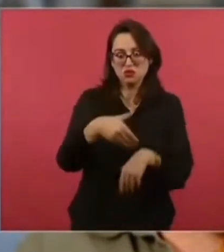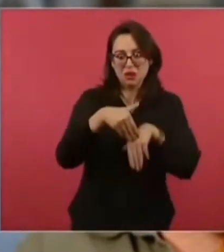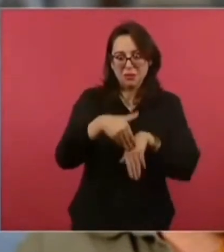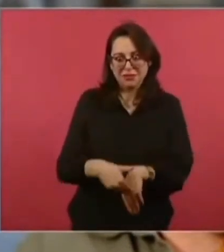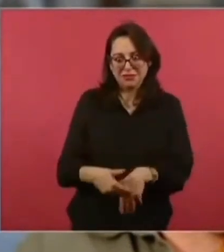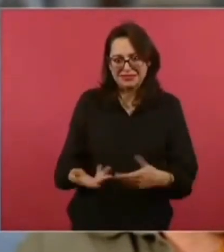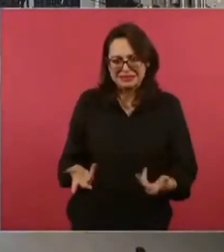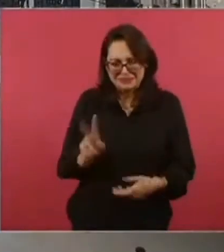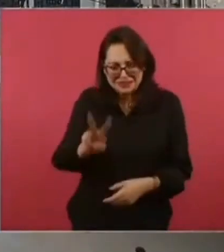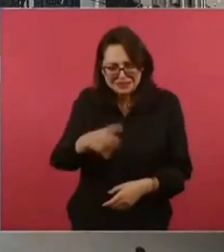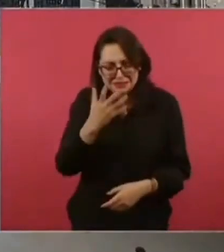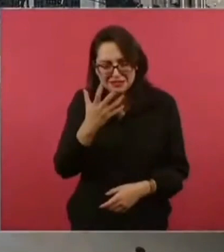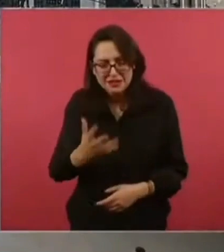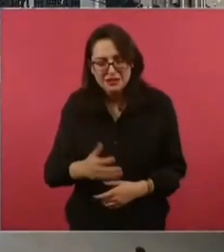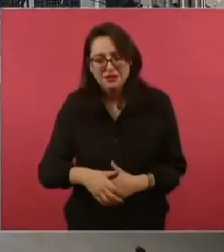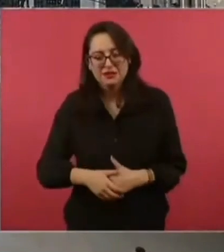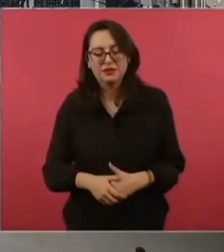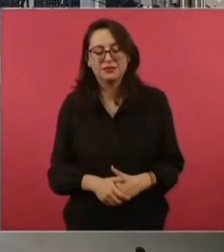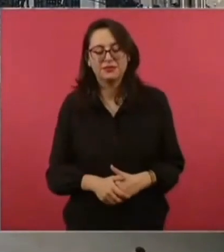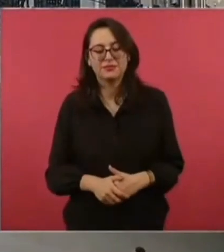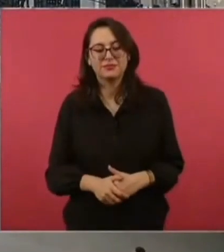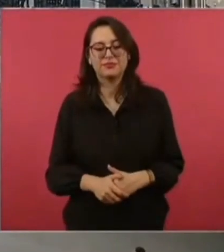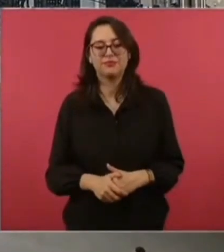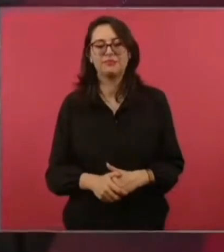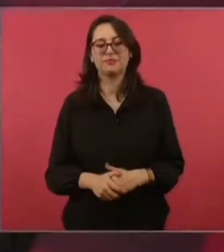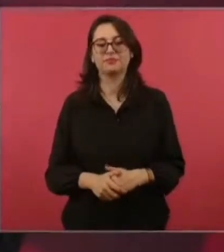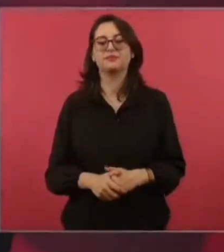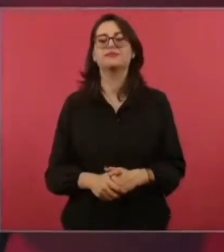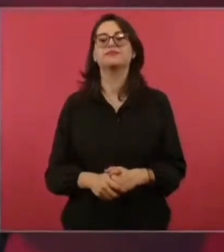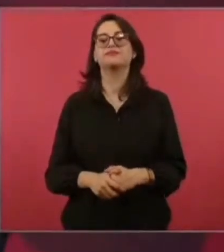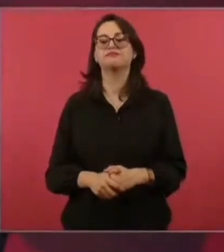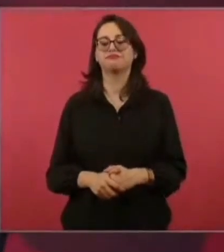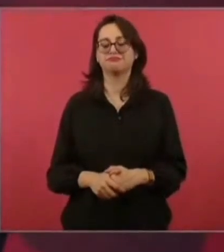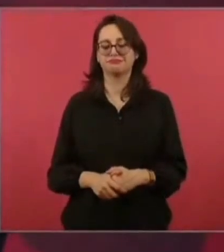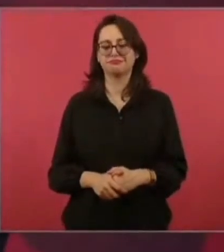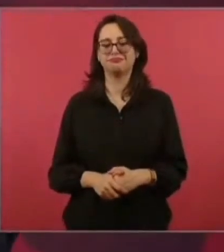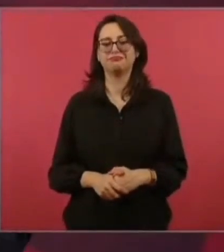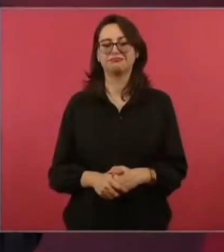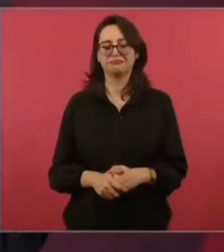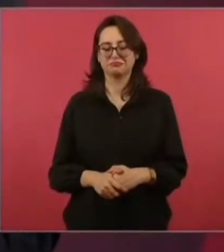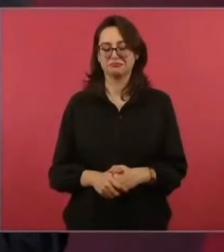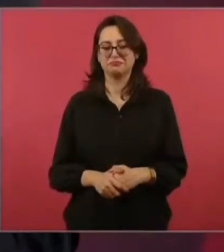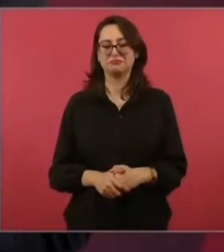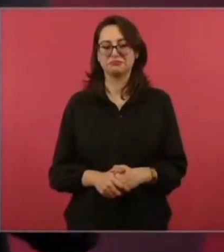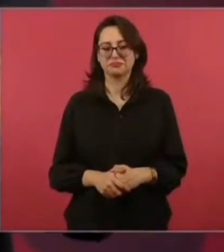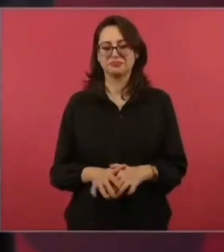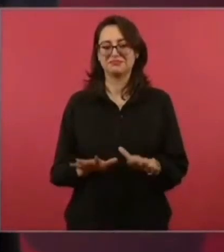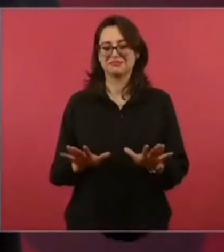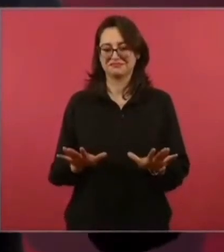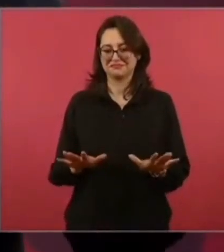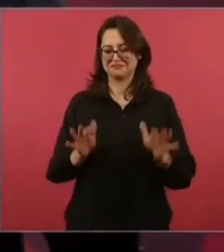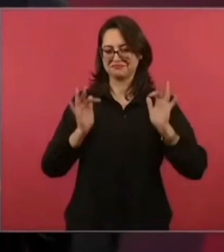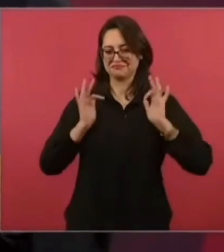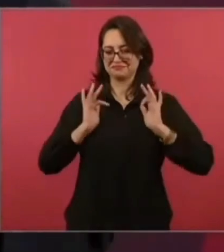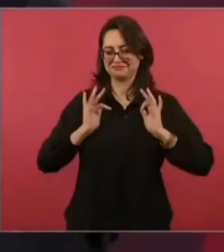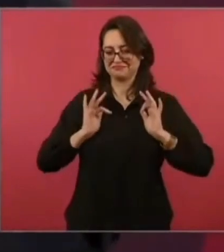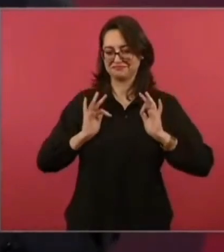esta resolución. Vamos a esperarnos, por lo pronto,